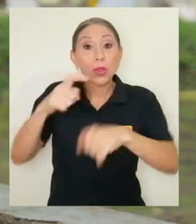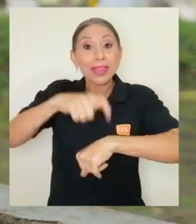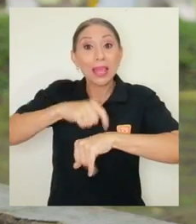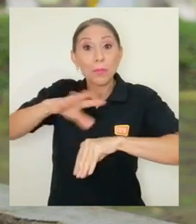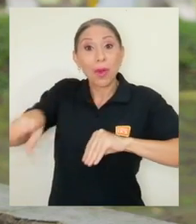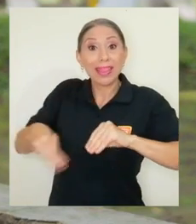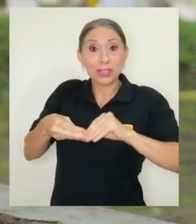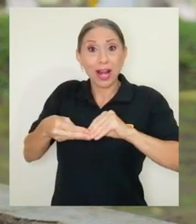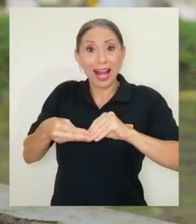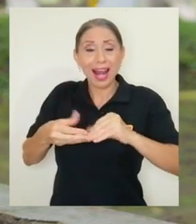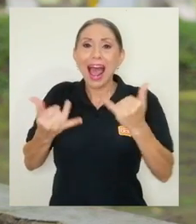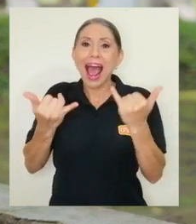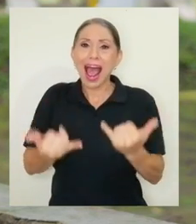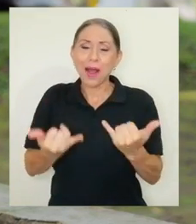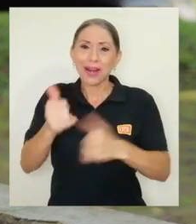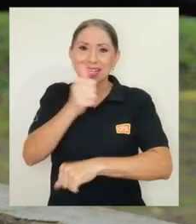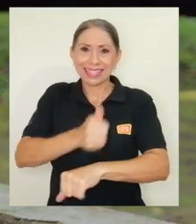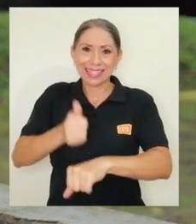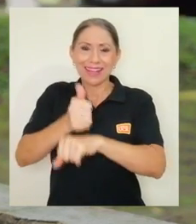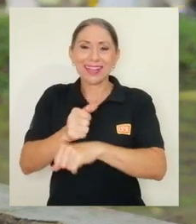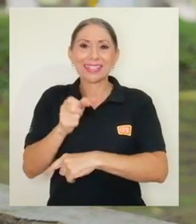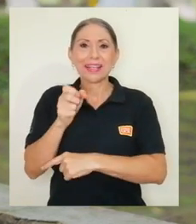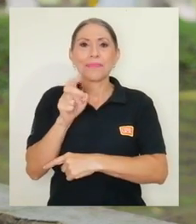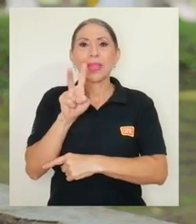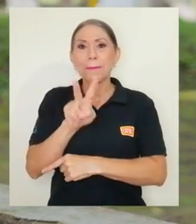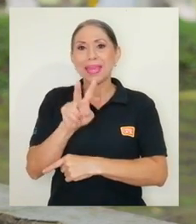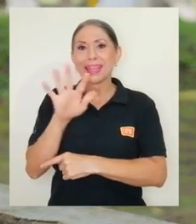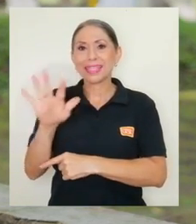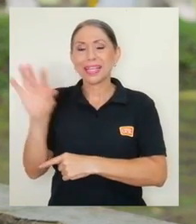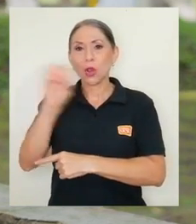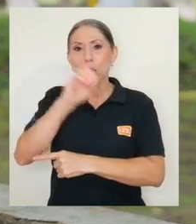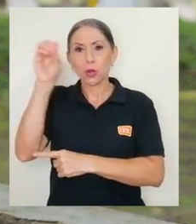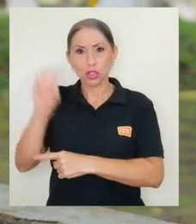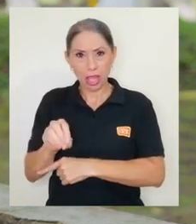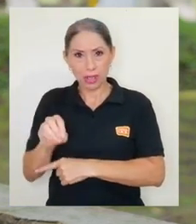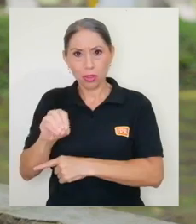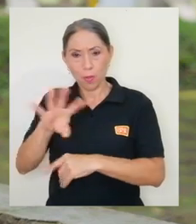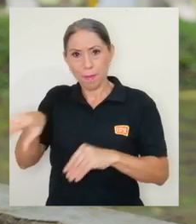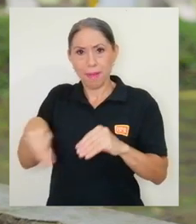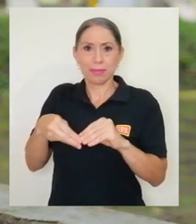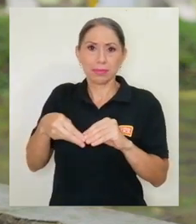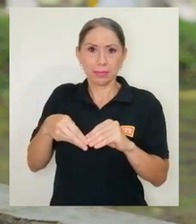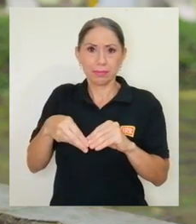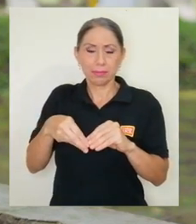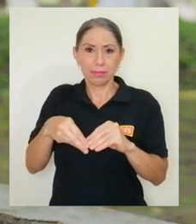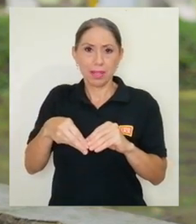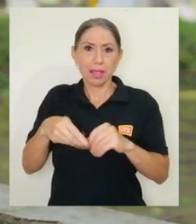establece que sea un 25% adicional a la duración total de la prueba, ¿verdad?